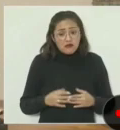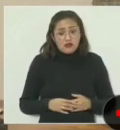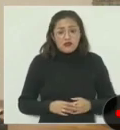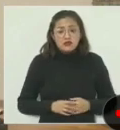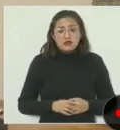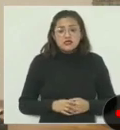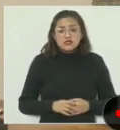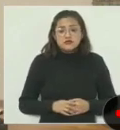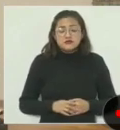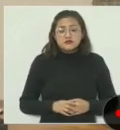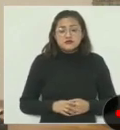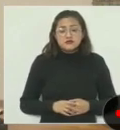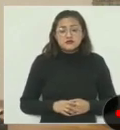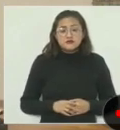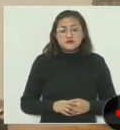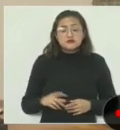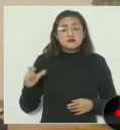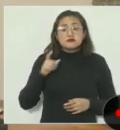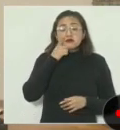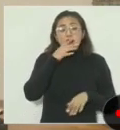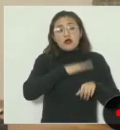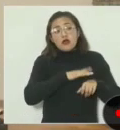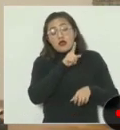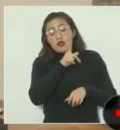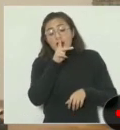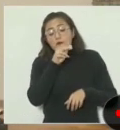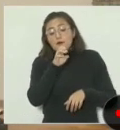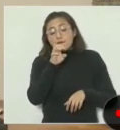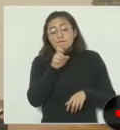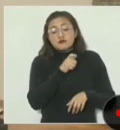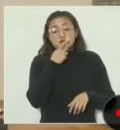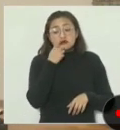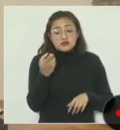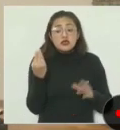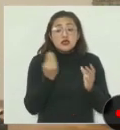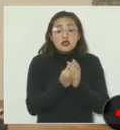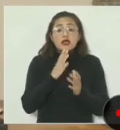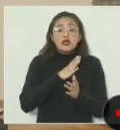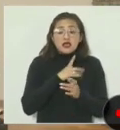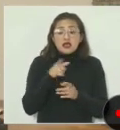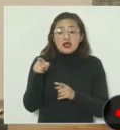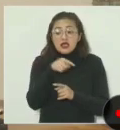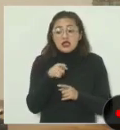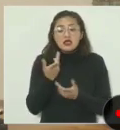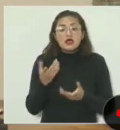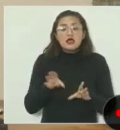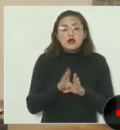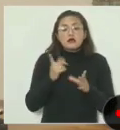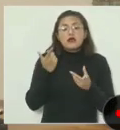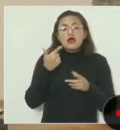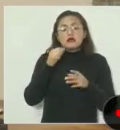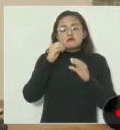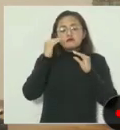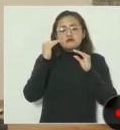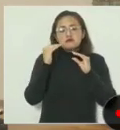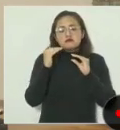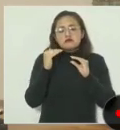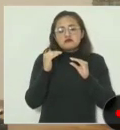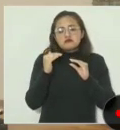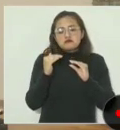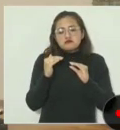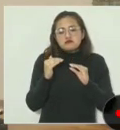Van y cuando Pemex les informa sobre un asunto de baja depresión o cuando